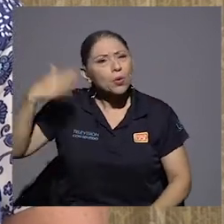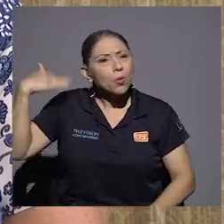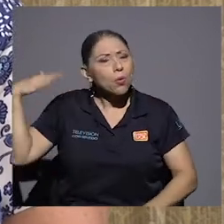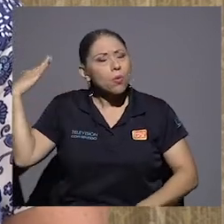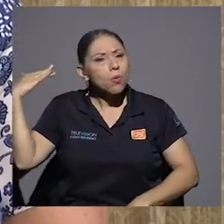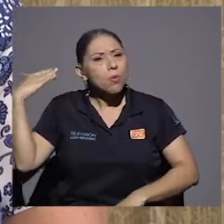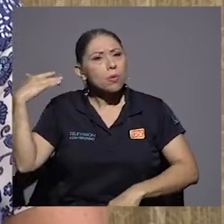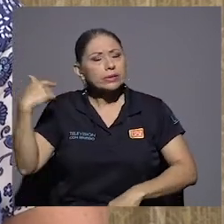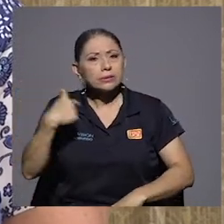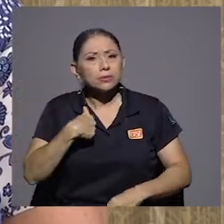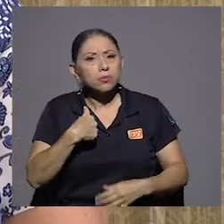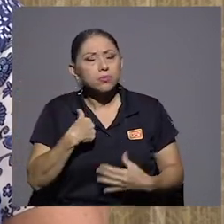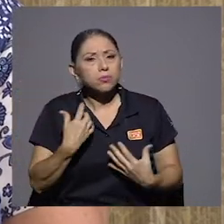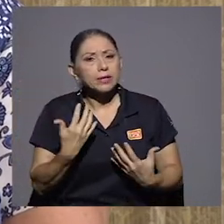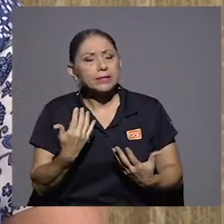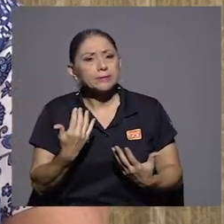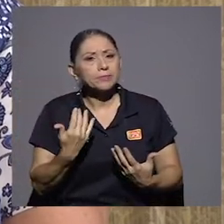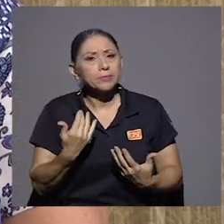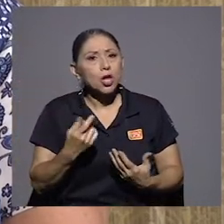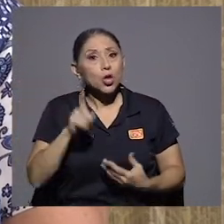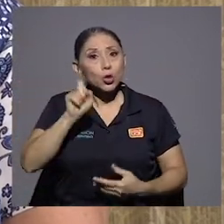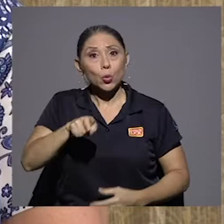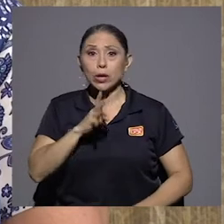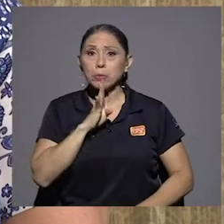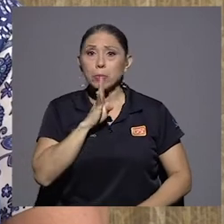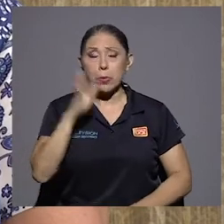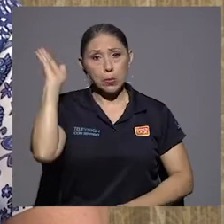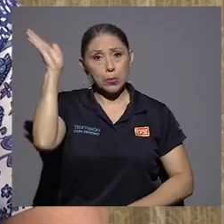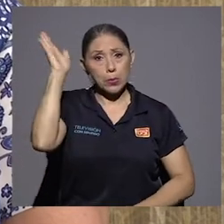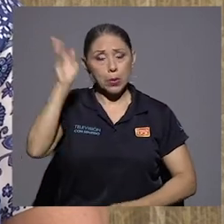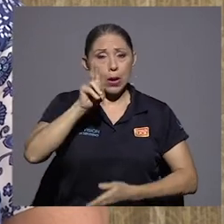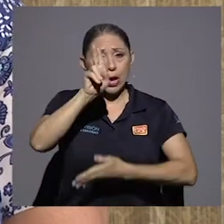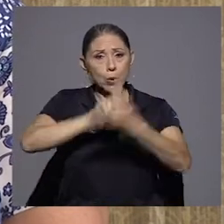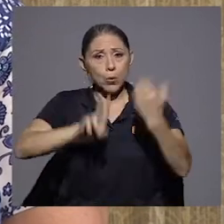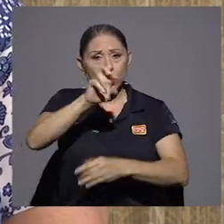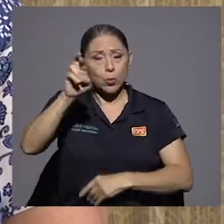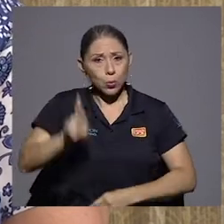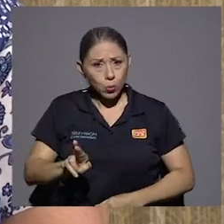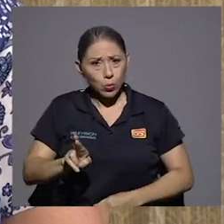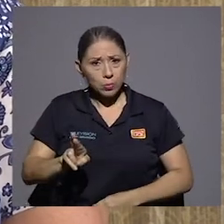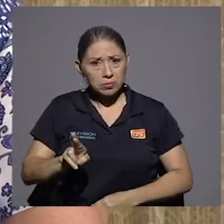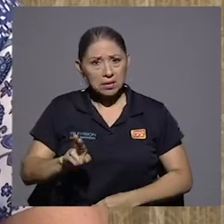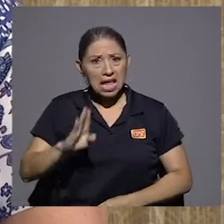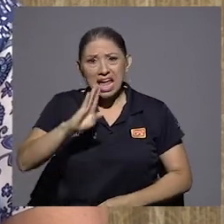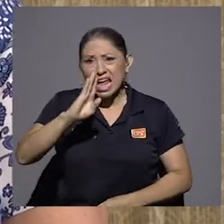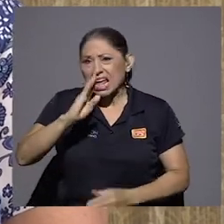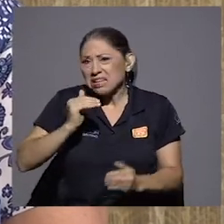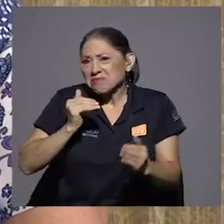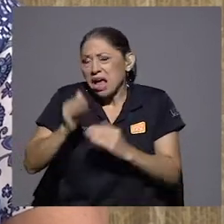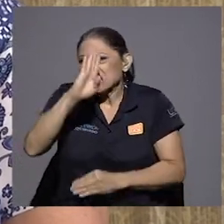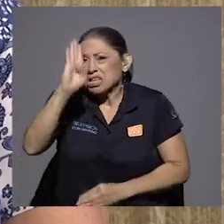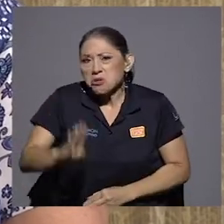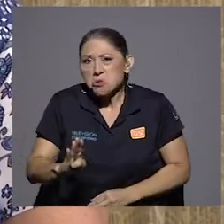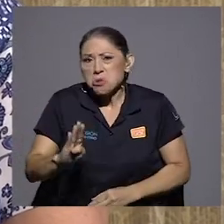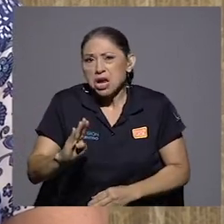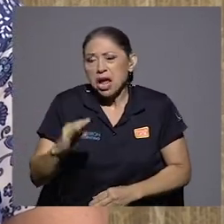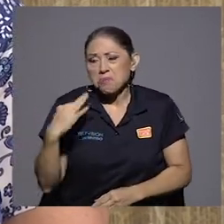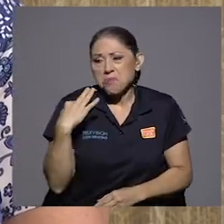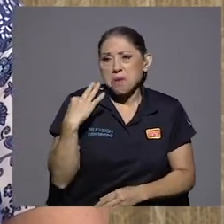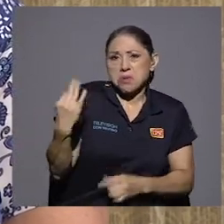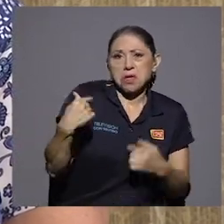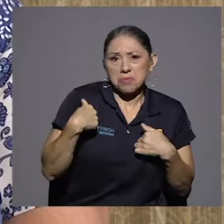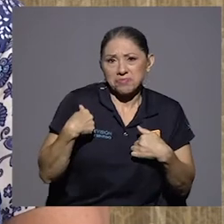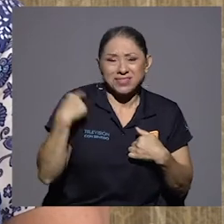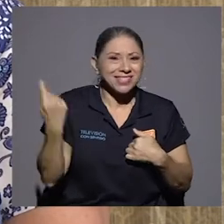dar un discurso en la Universidad de Costa Rica, que a mí casi nunca me toca, porque siempre llaman a mi hermano.